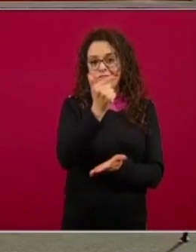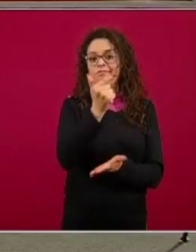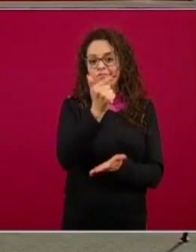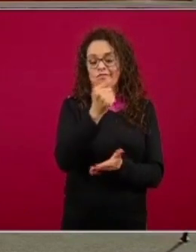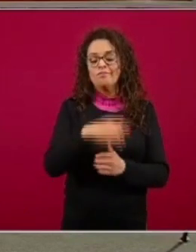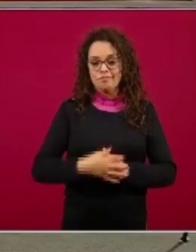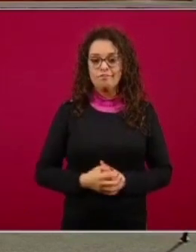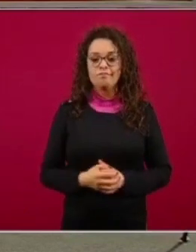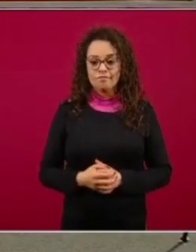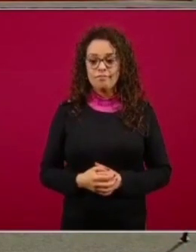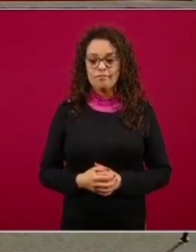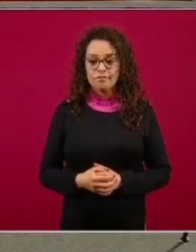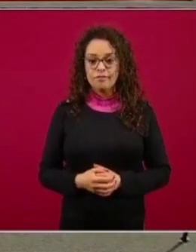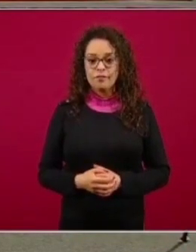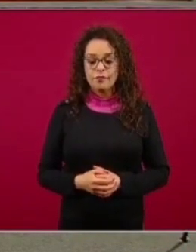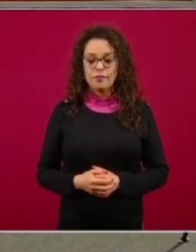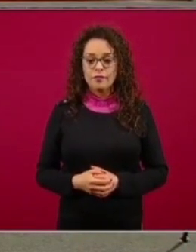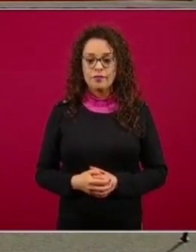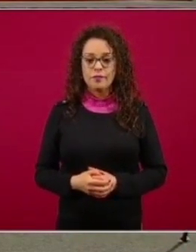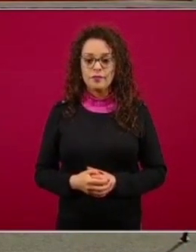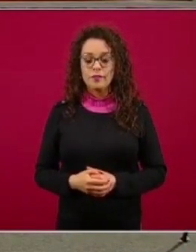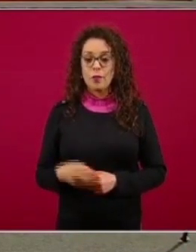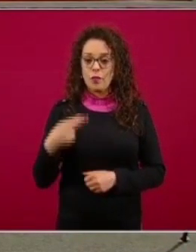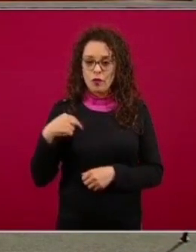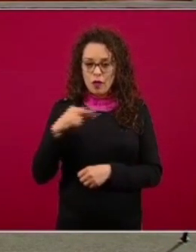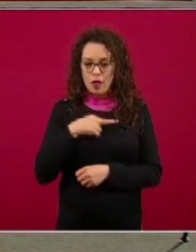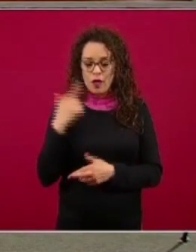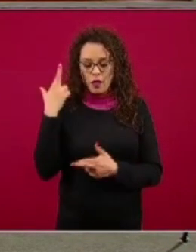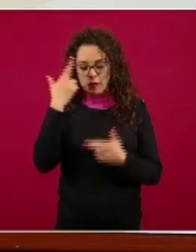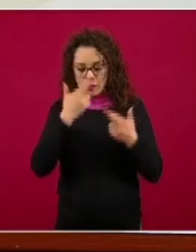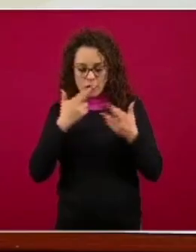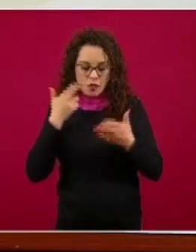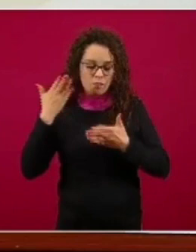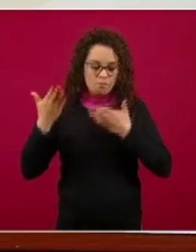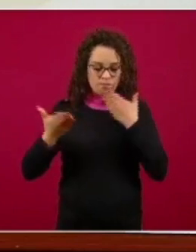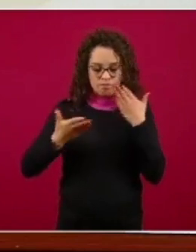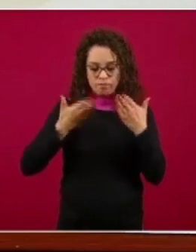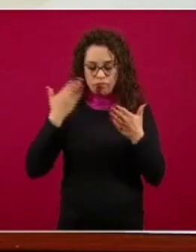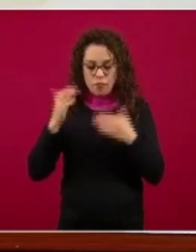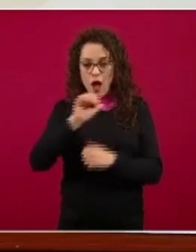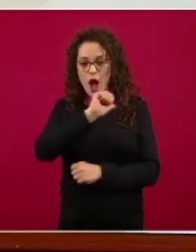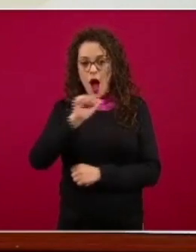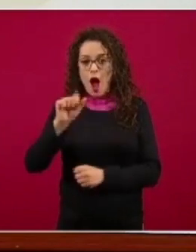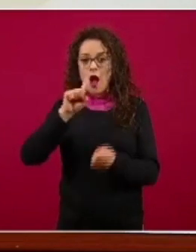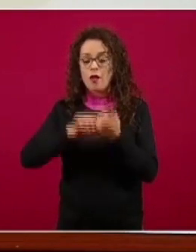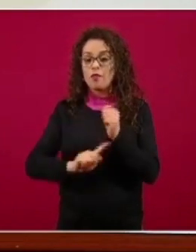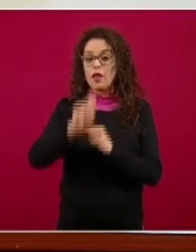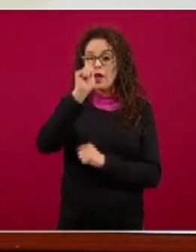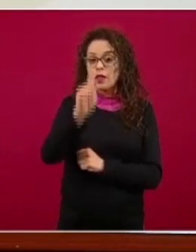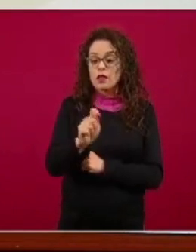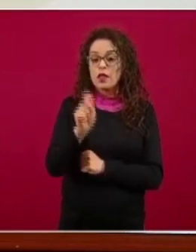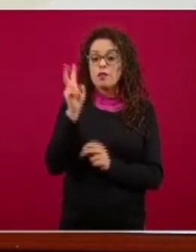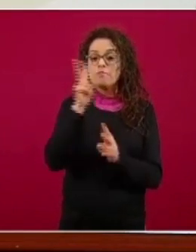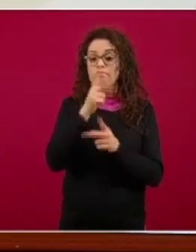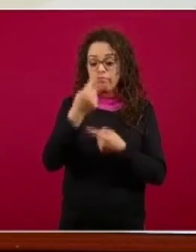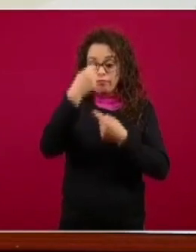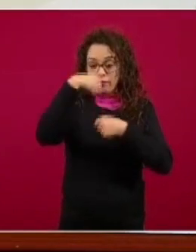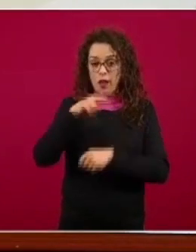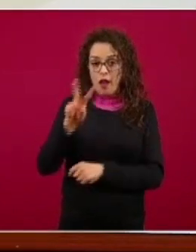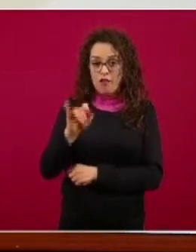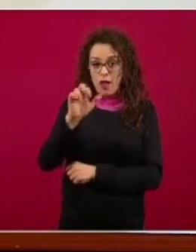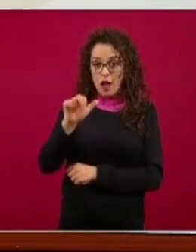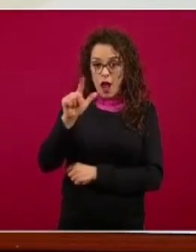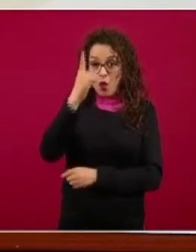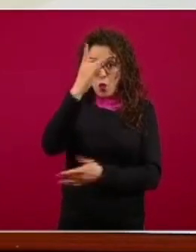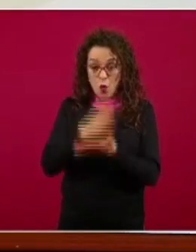nosotros les hacemos todo el estudio viral no sólo se se determina SARS-CoV-2 sino otros virus influenza y